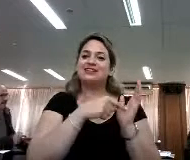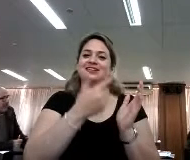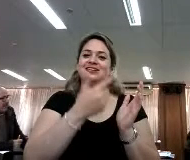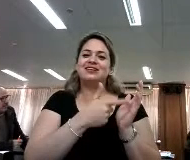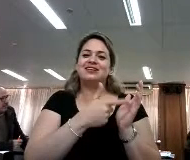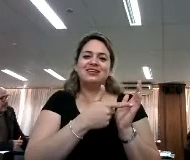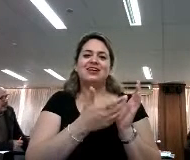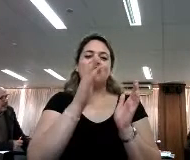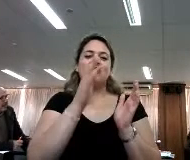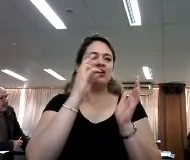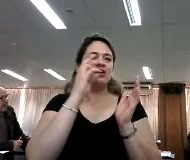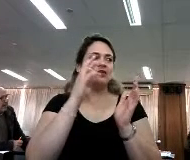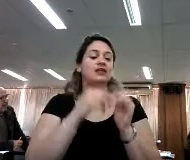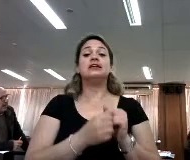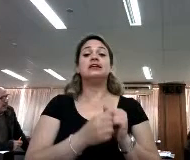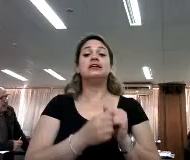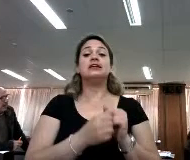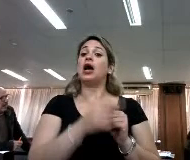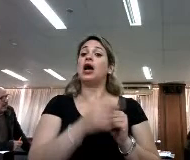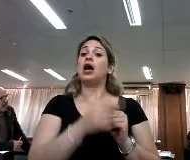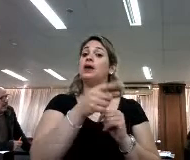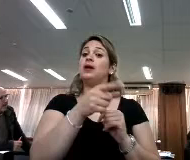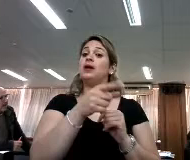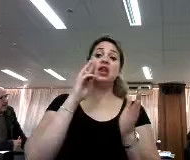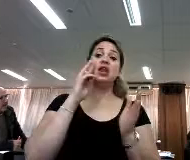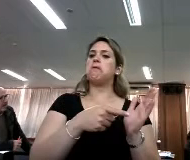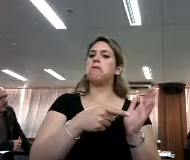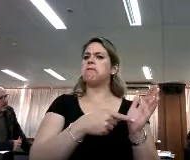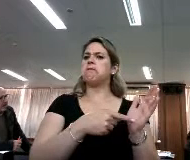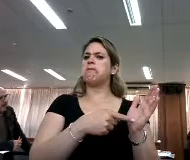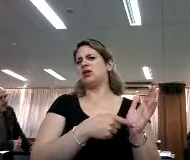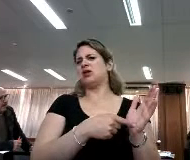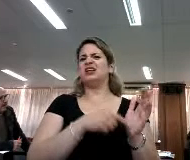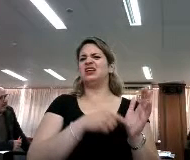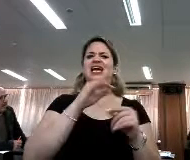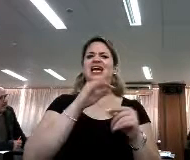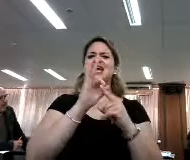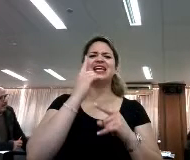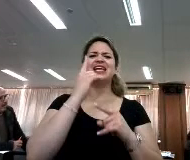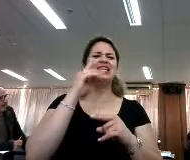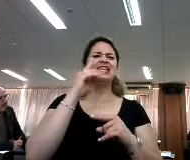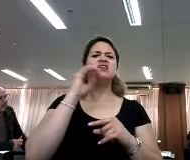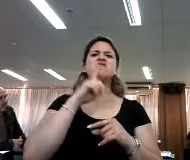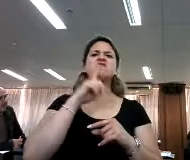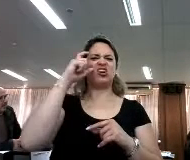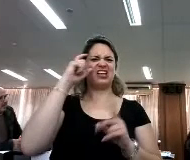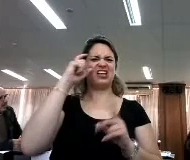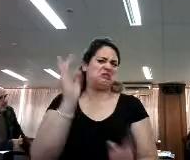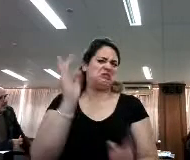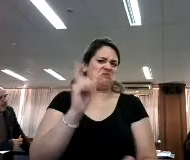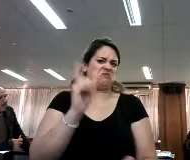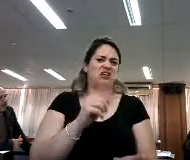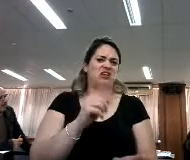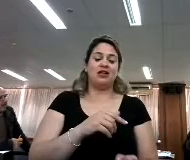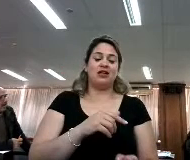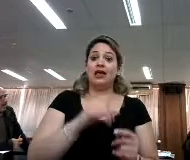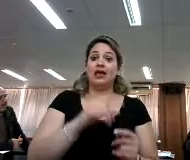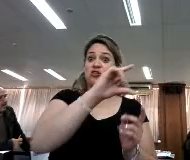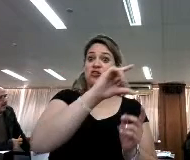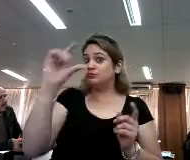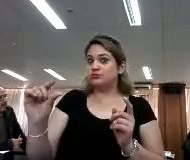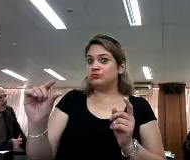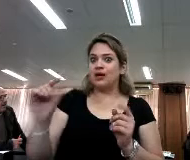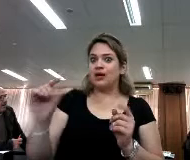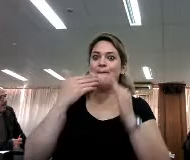en el colegio léete el Quijote, yo no leía el Quijote y sacaba muy buena nota, ¿qué es que hacía? me leía las joyas literarias